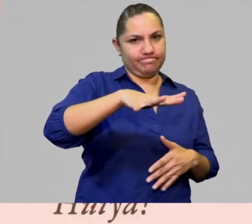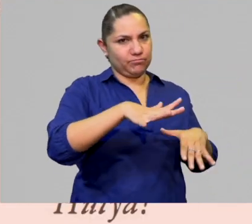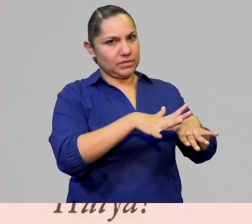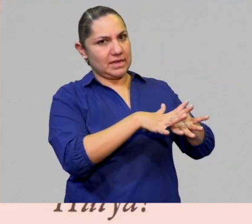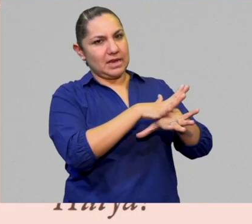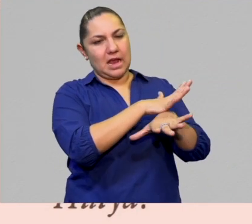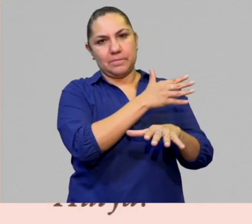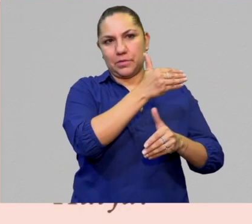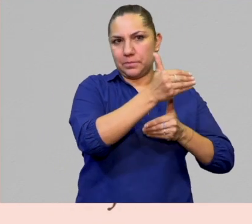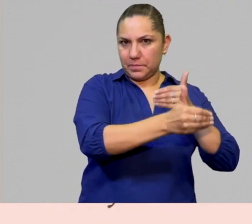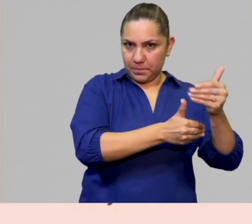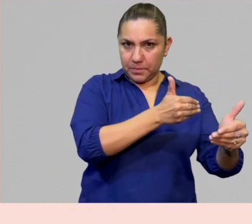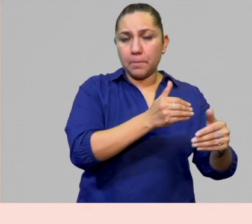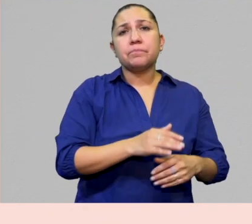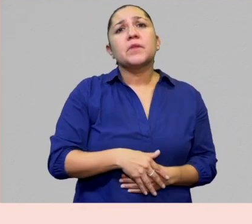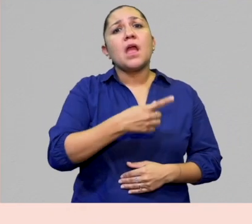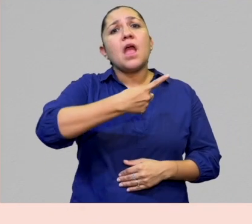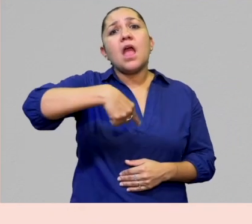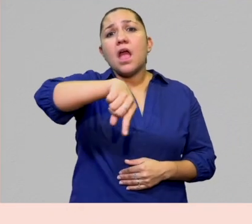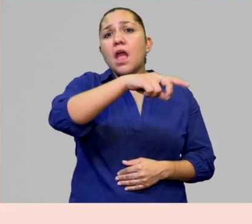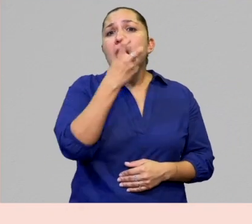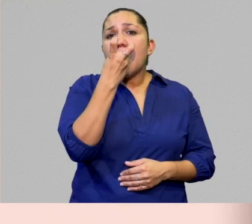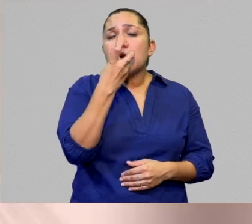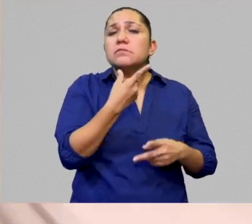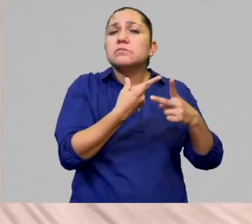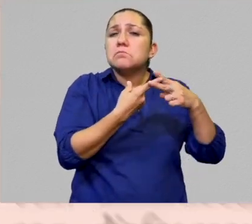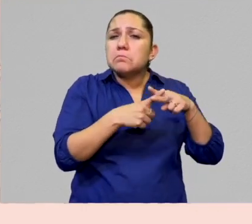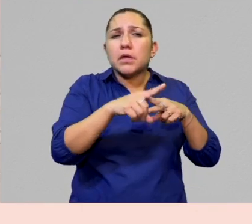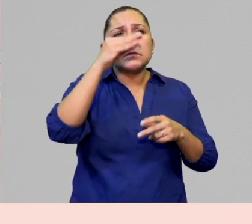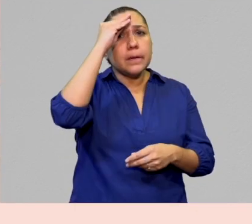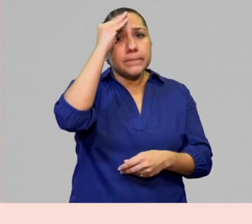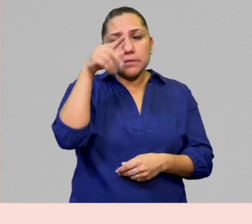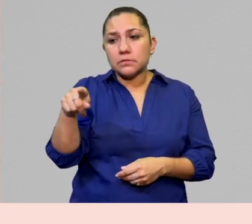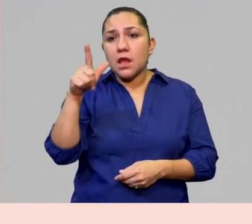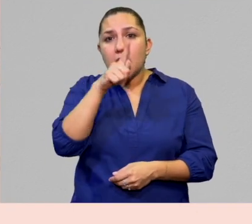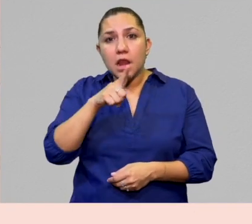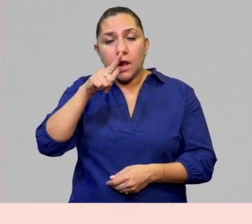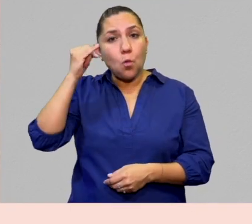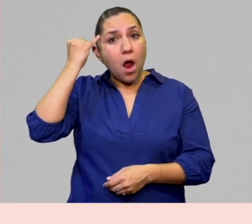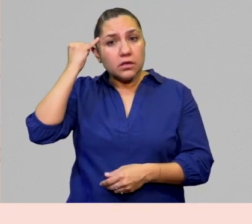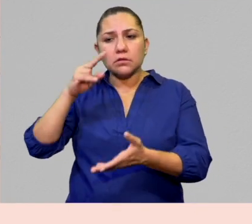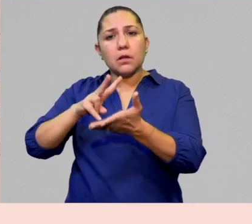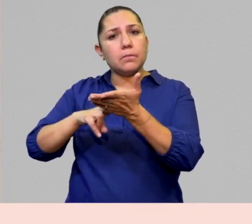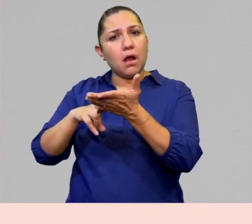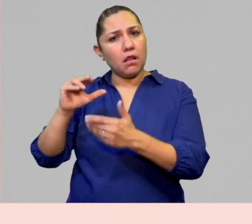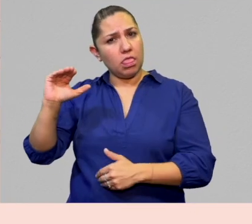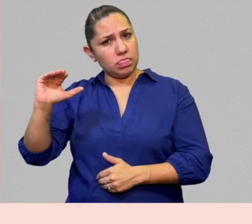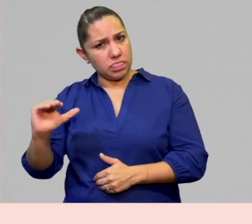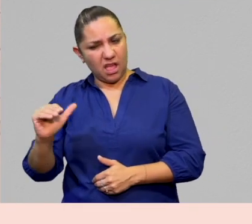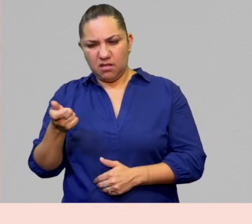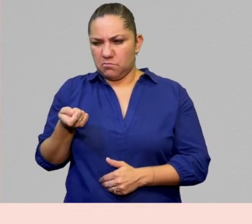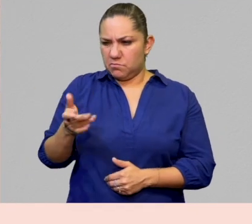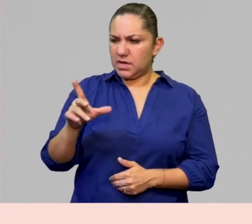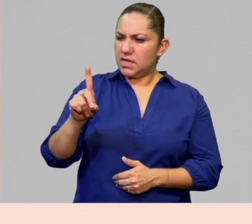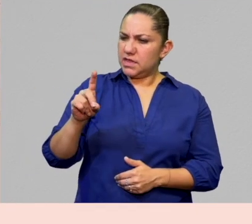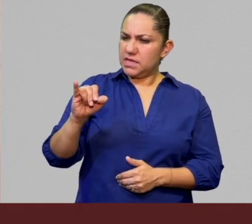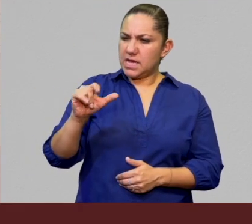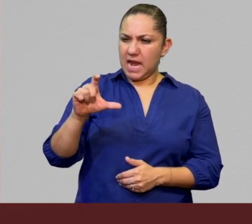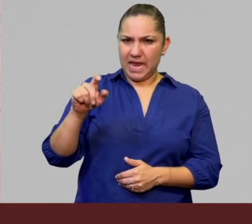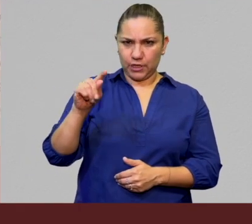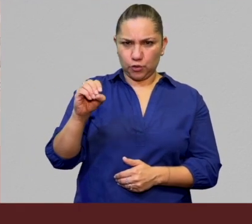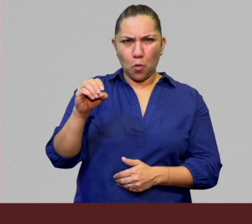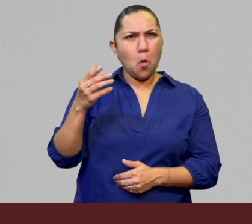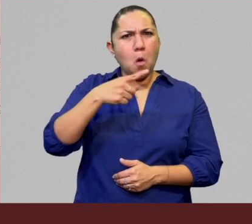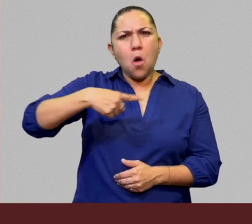otro lado, se generó la idea de que las lenguas indígenas eran inferiores, quedando relegadas en la categoría de dialectos,